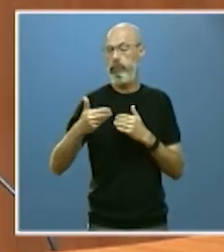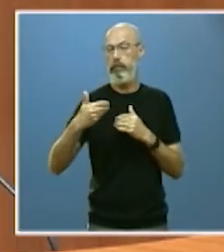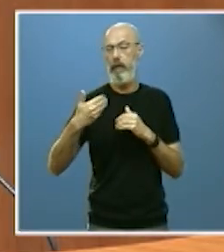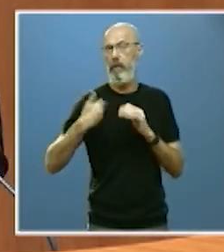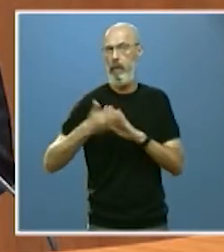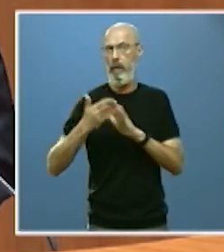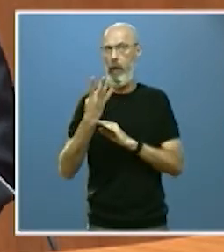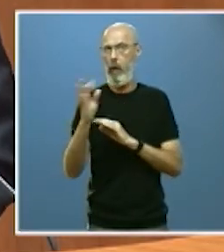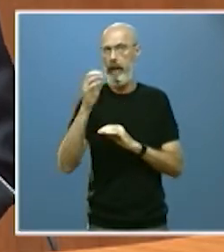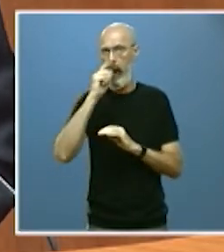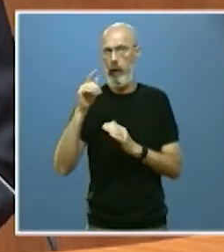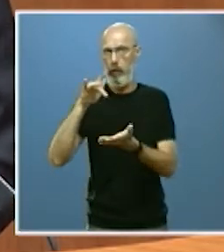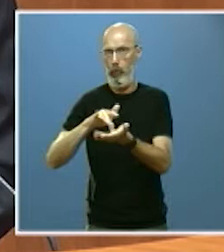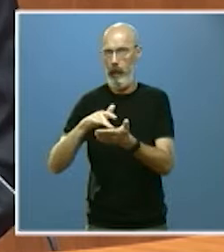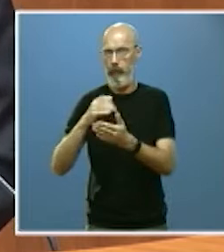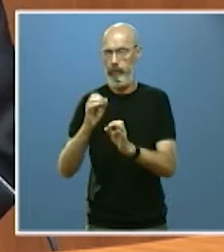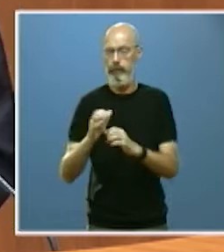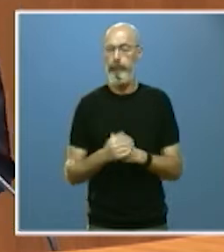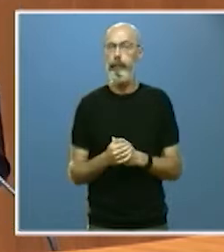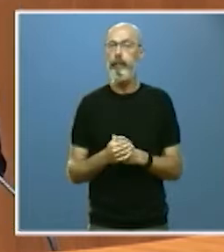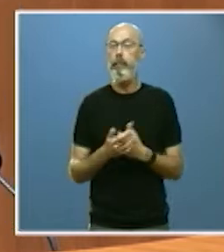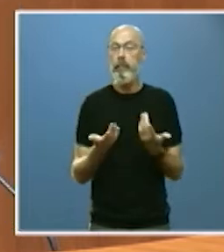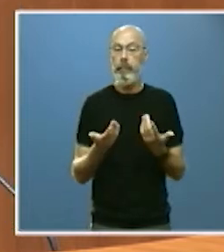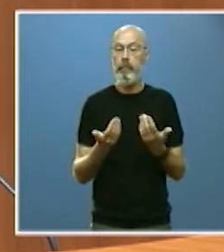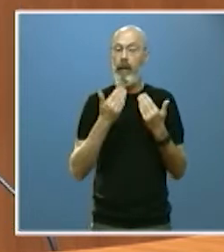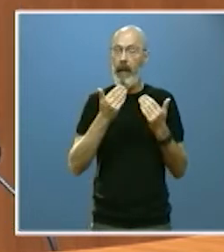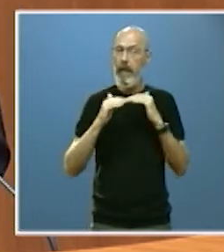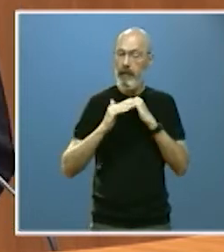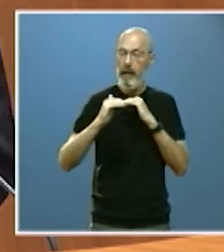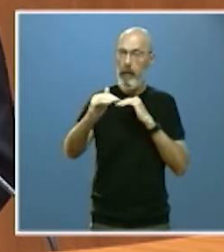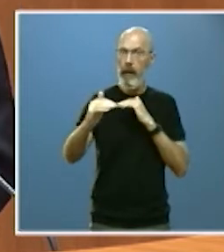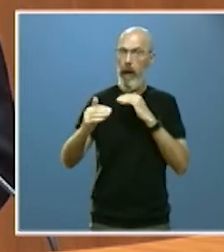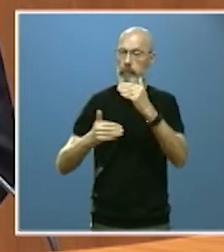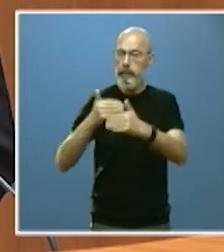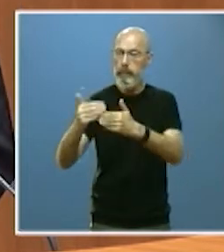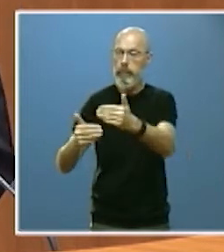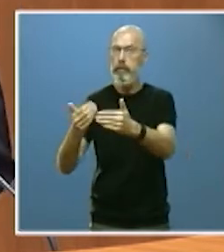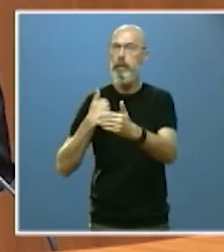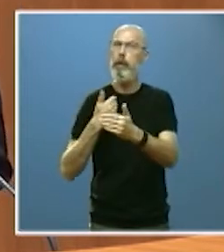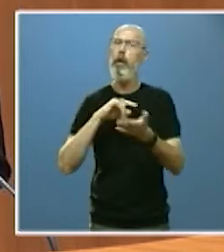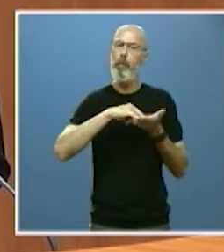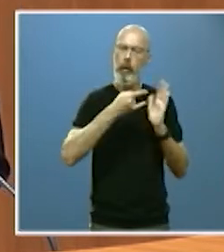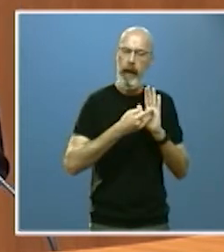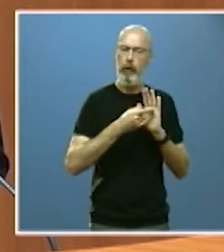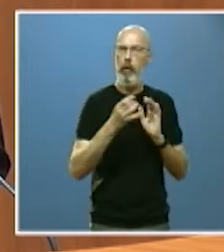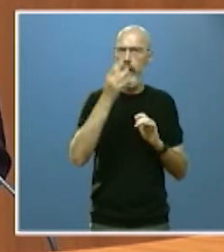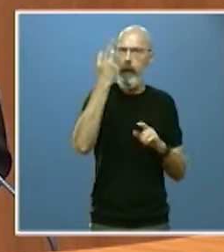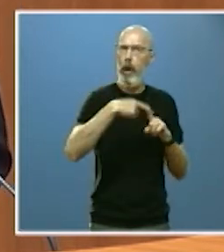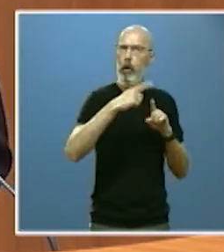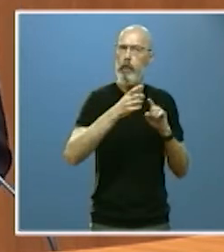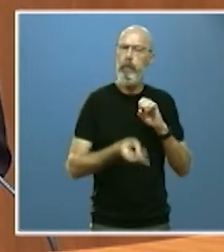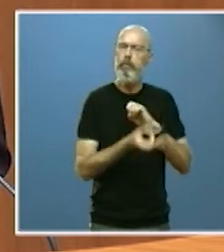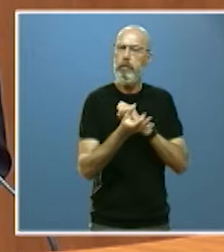La estabilidad es la que permite sacar adelante proyectos e iniciativas que revierten directamente en las personas y en las familias